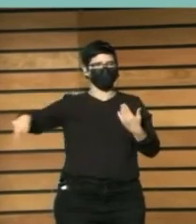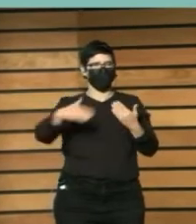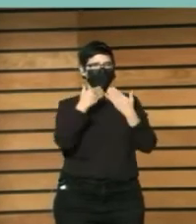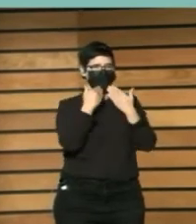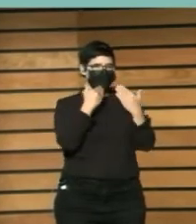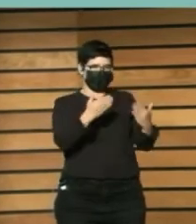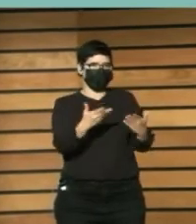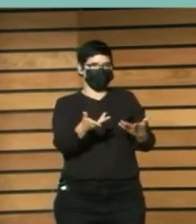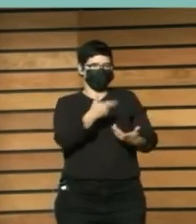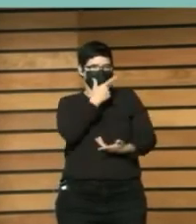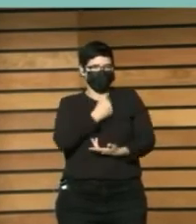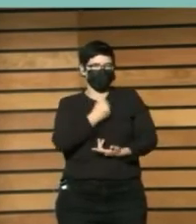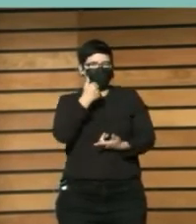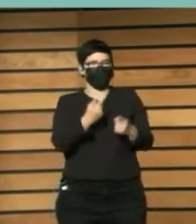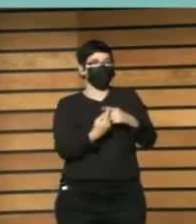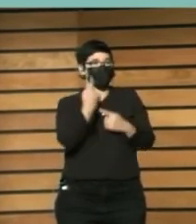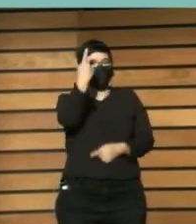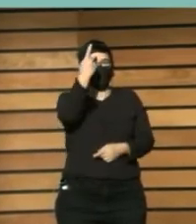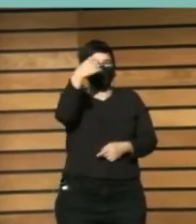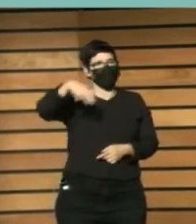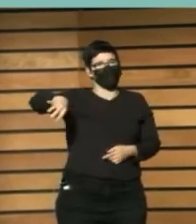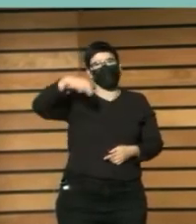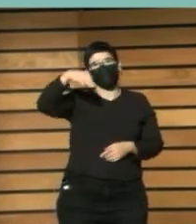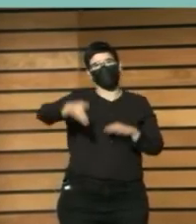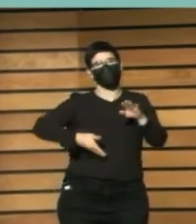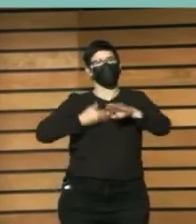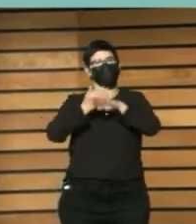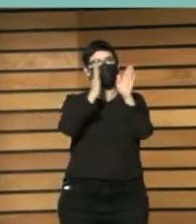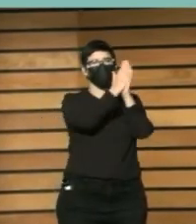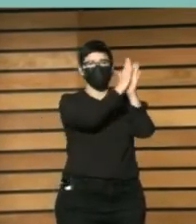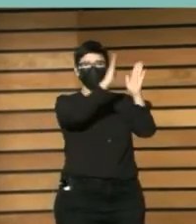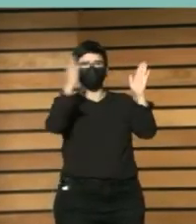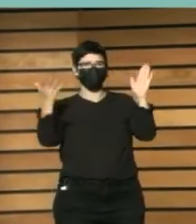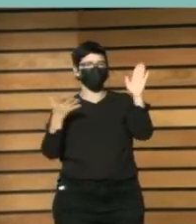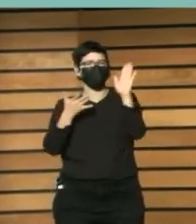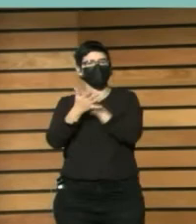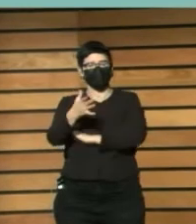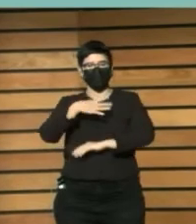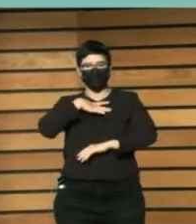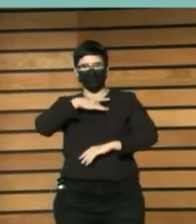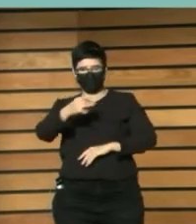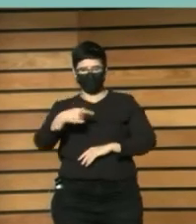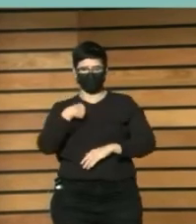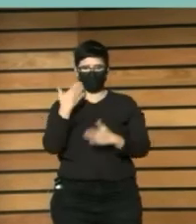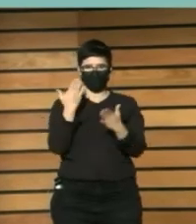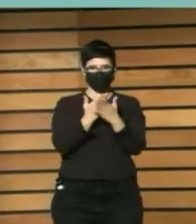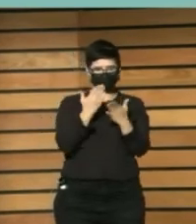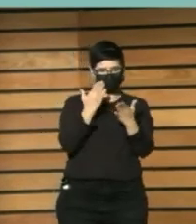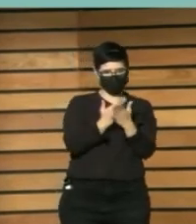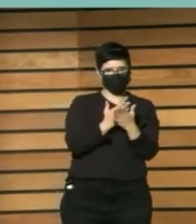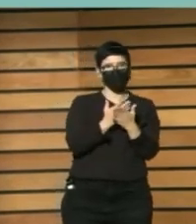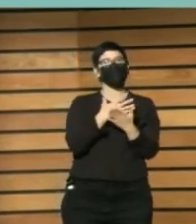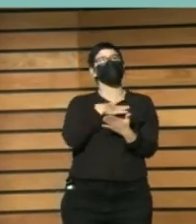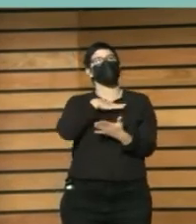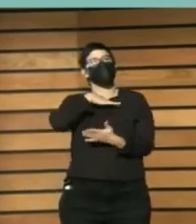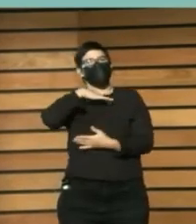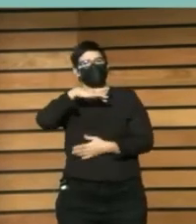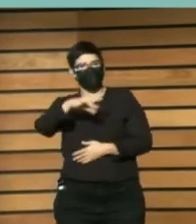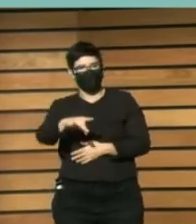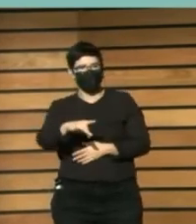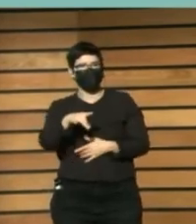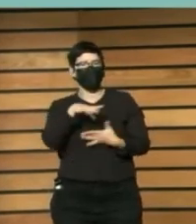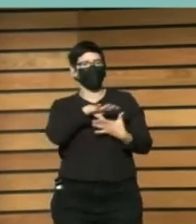En una única visita A una biblioteca Se puede ser A la vez Estudiante Se puede ser